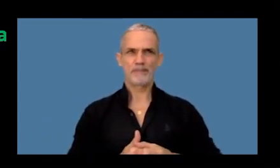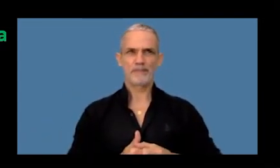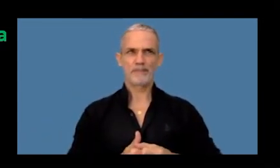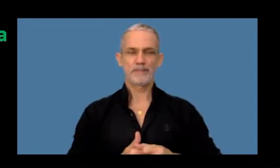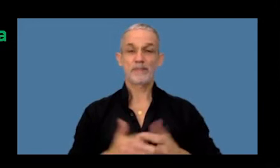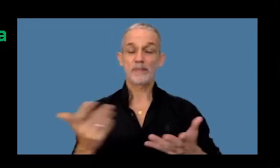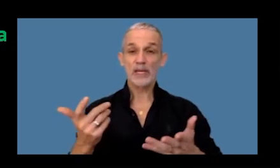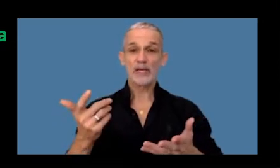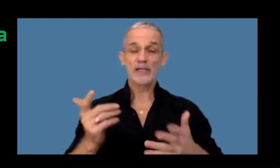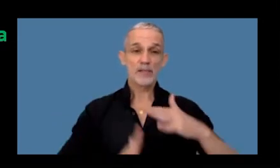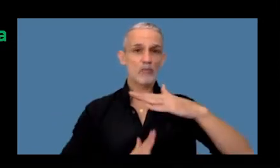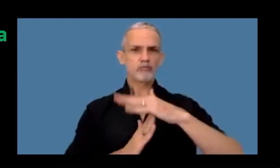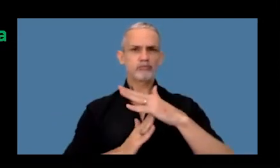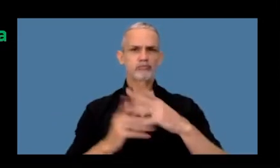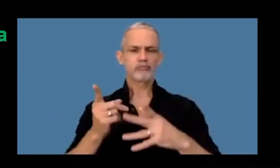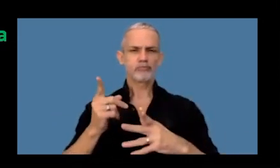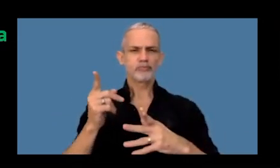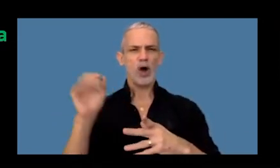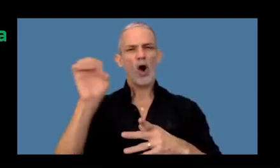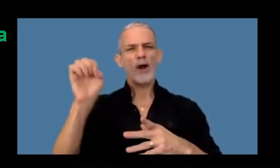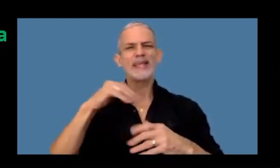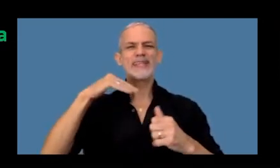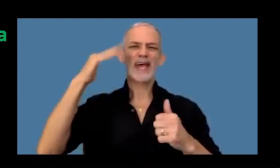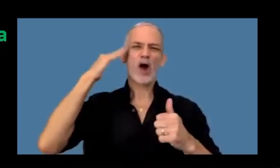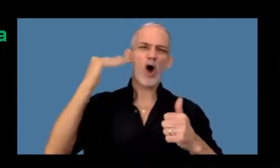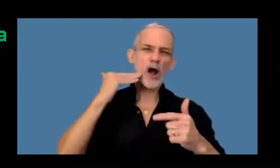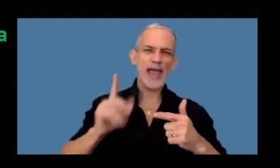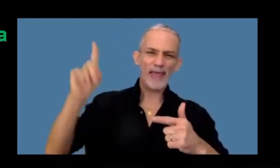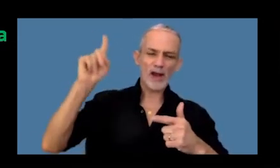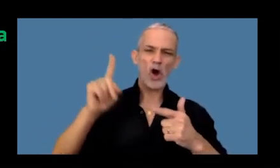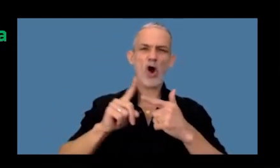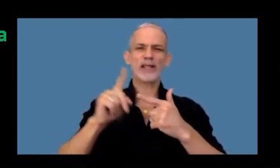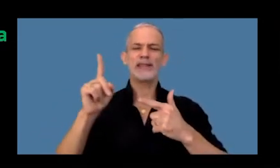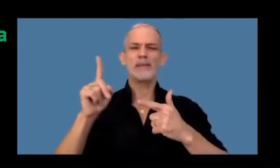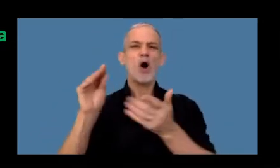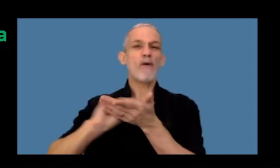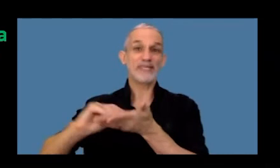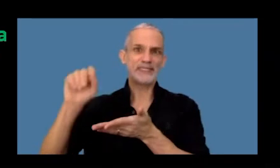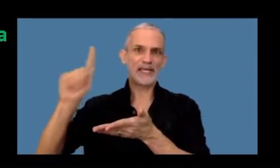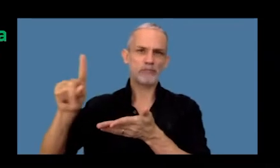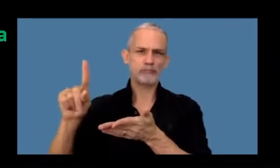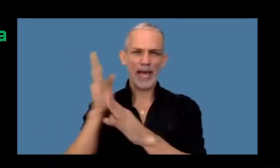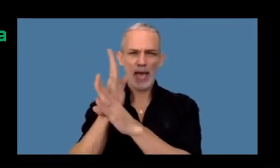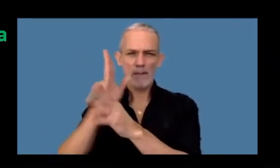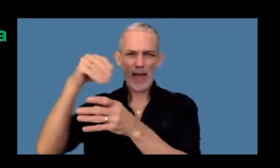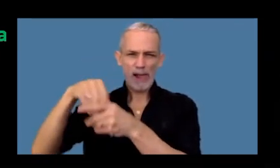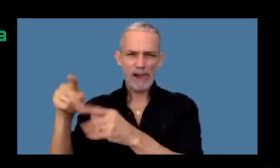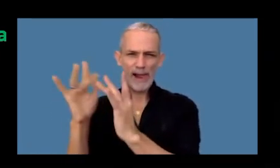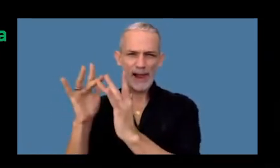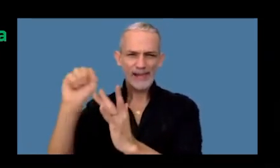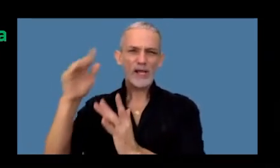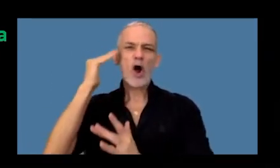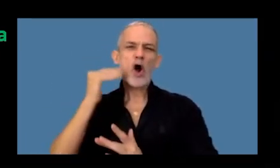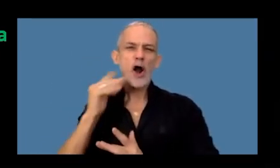El eje de oriente Corea del Norte con el Bureau 121 que es la oficina de contrainteligencia cibernética de Corea del